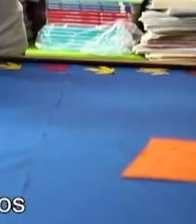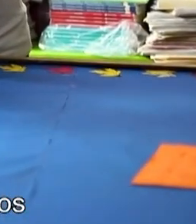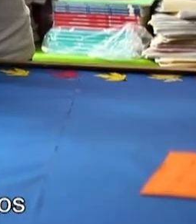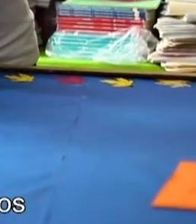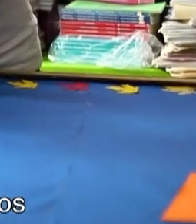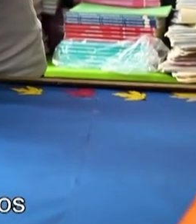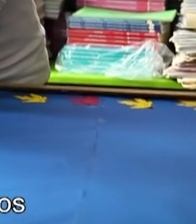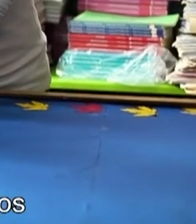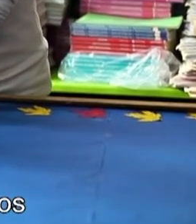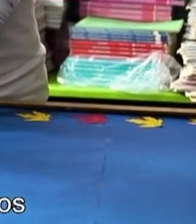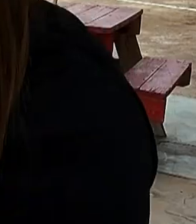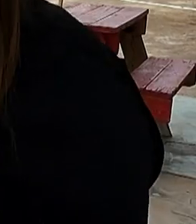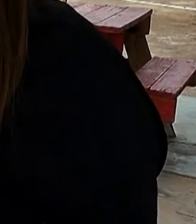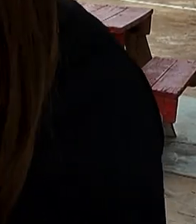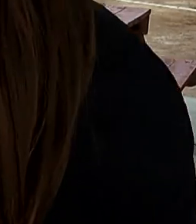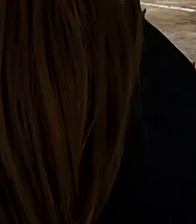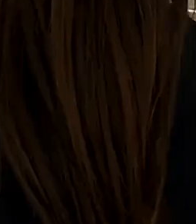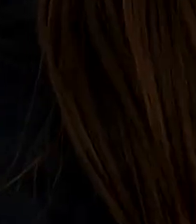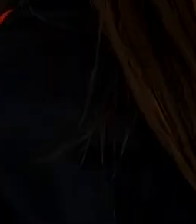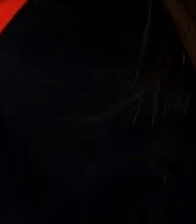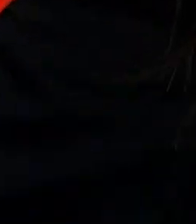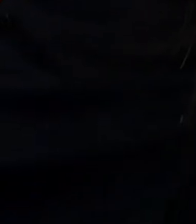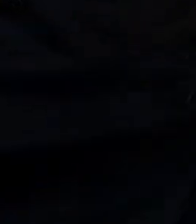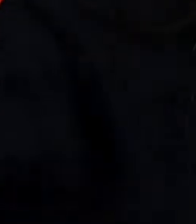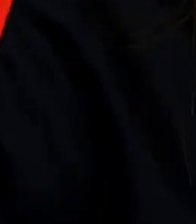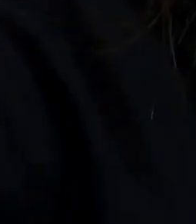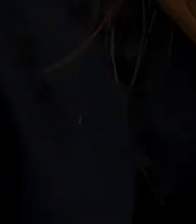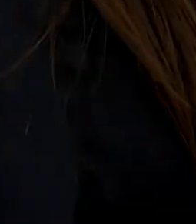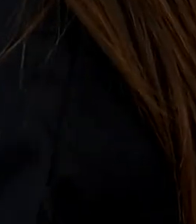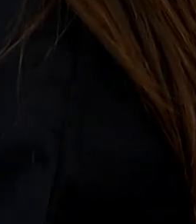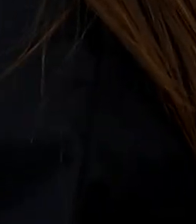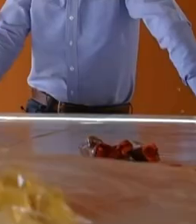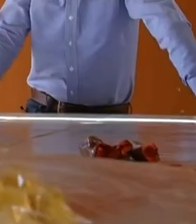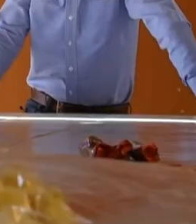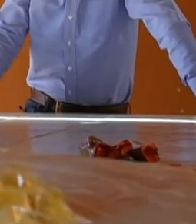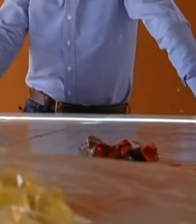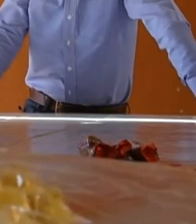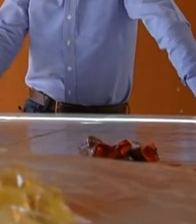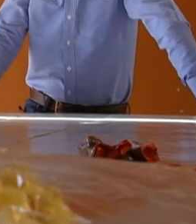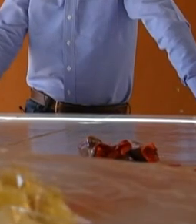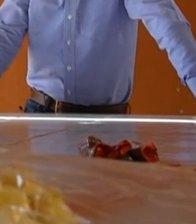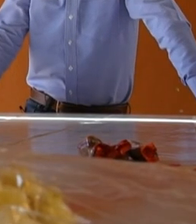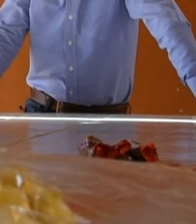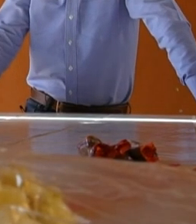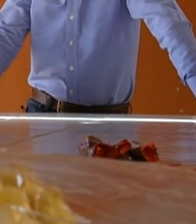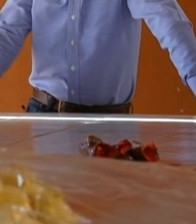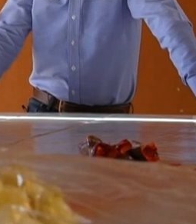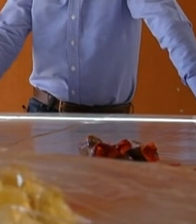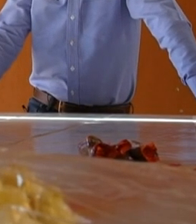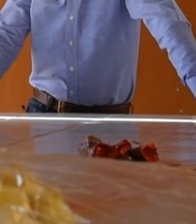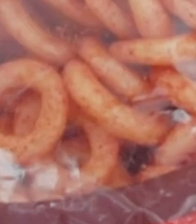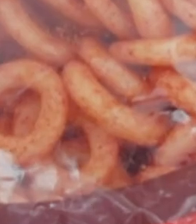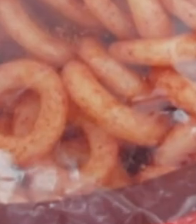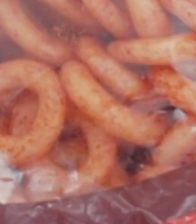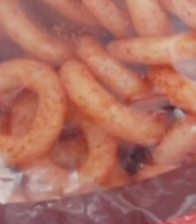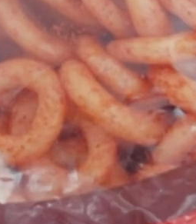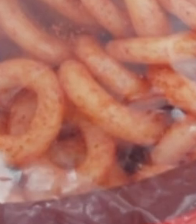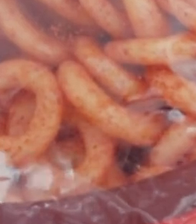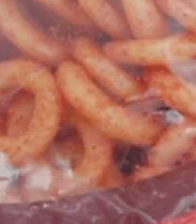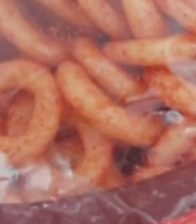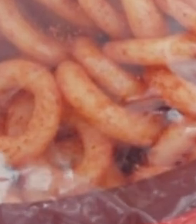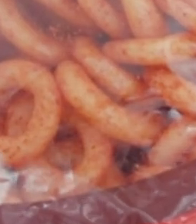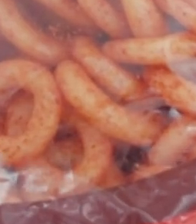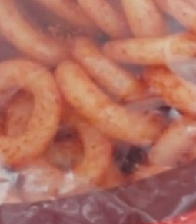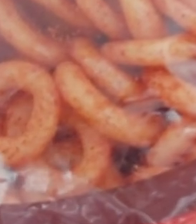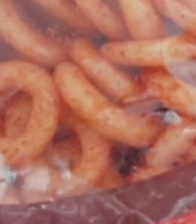adquieren los hábitos y conocimientos que les acompañarán toda la vida. Durante décadas, las y los estudiantes tenían acceso